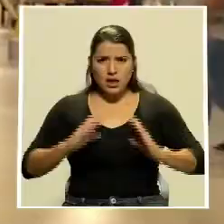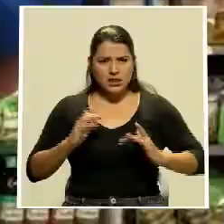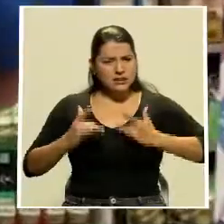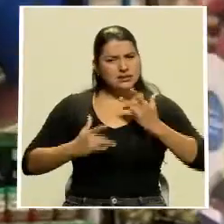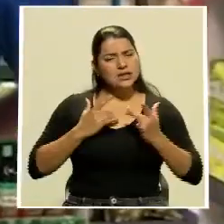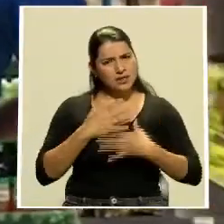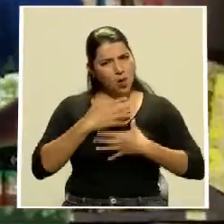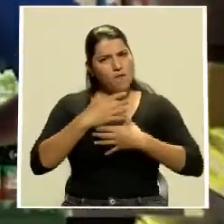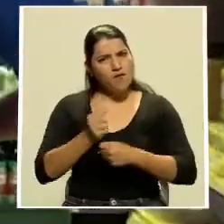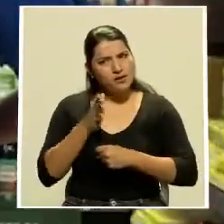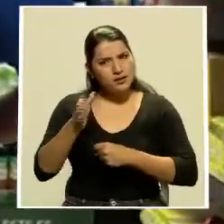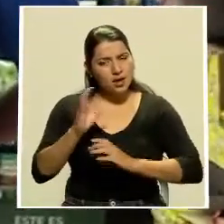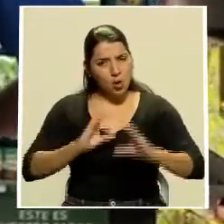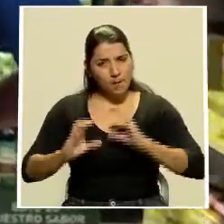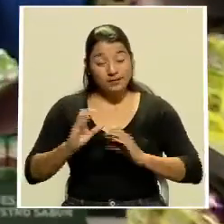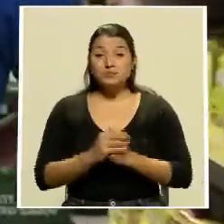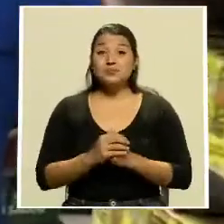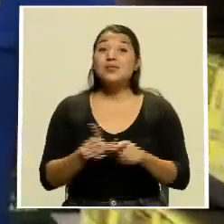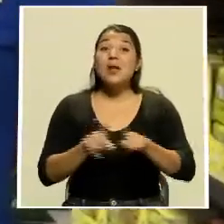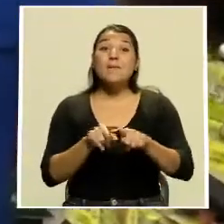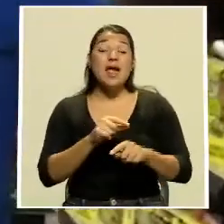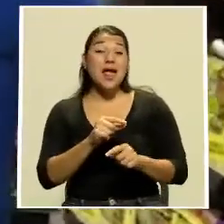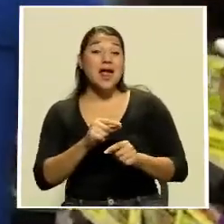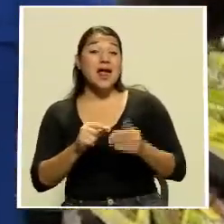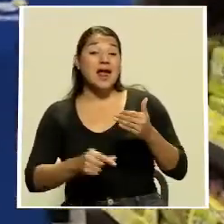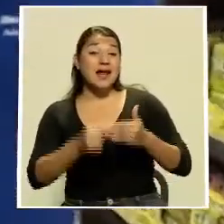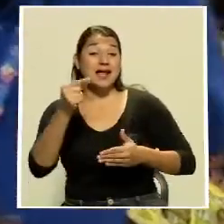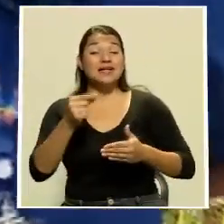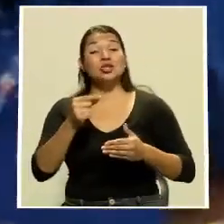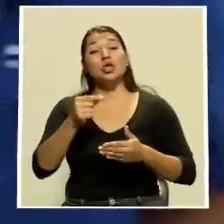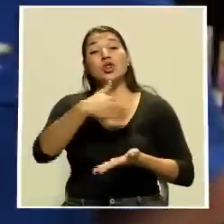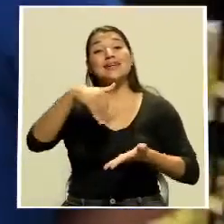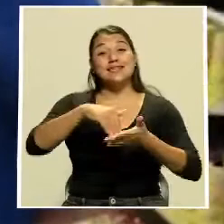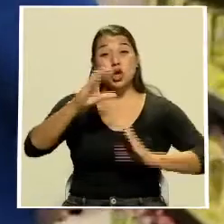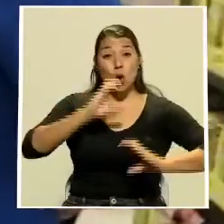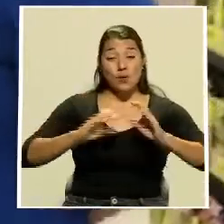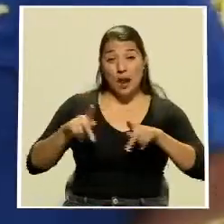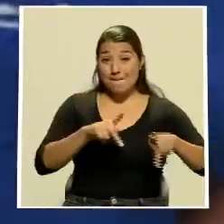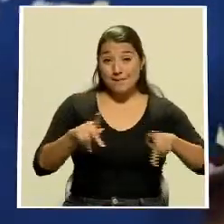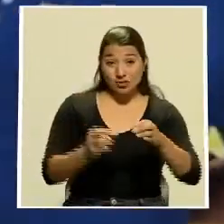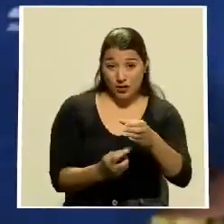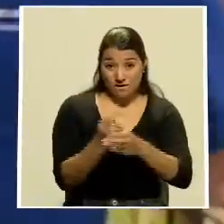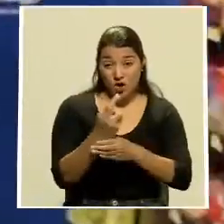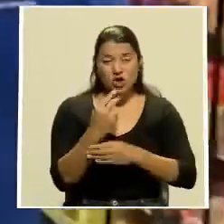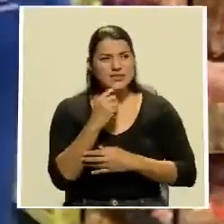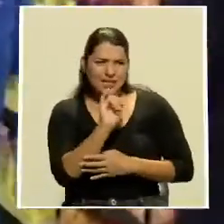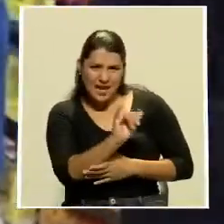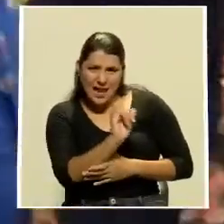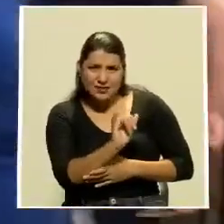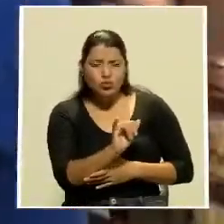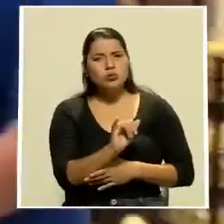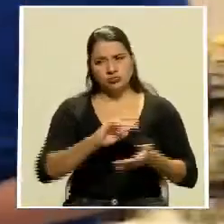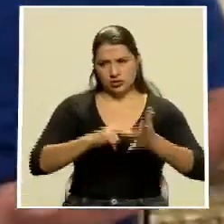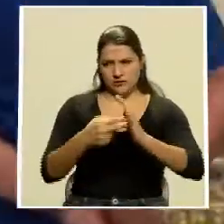comercio. Entre tanto, el gerente del Centro Comercial de Paseo de las Flores indicó que estas iniciativas son un apoyo al